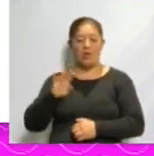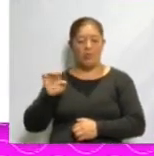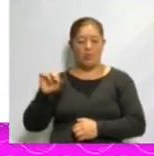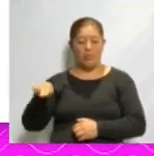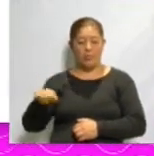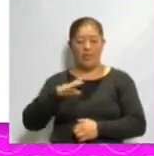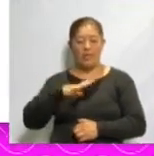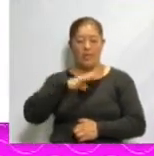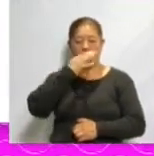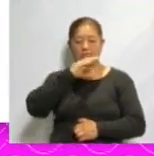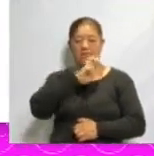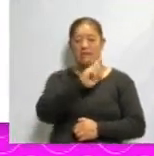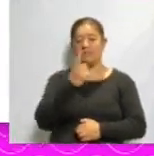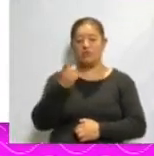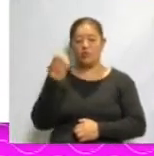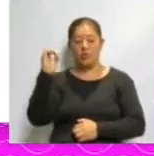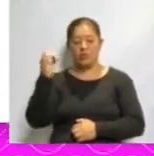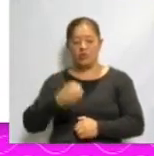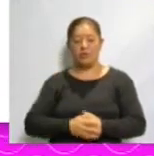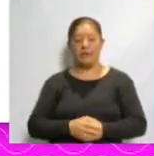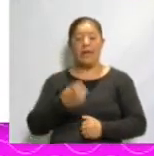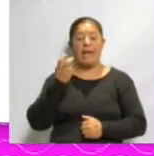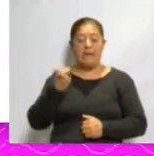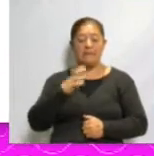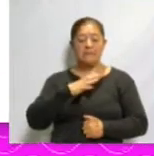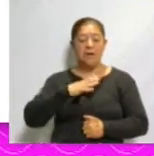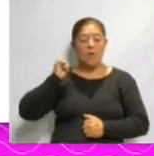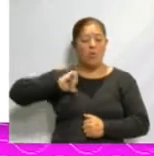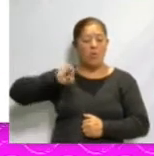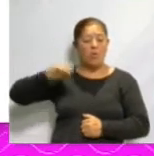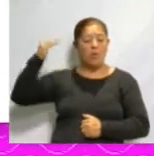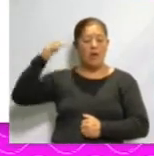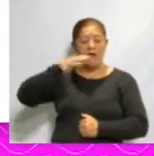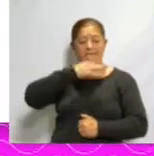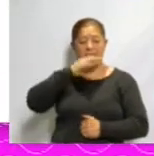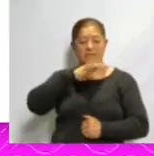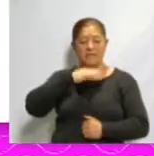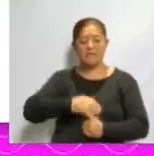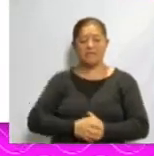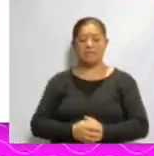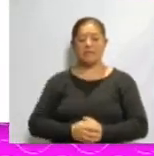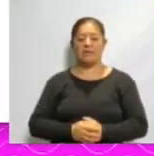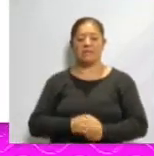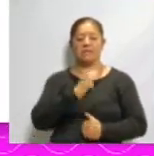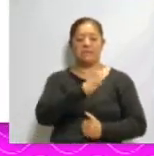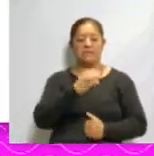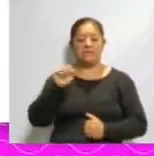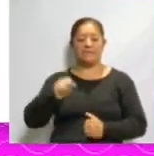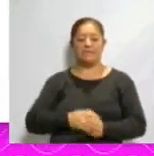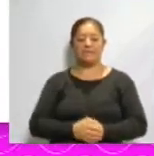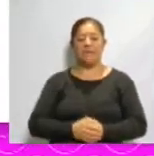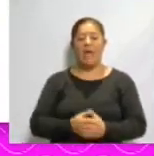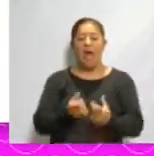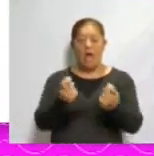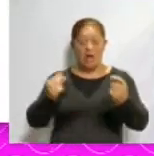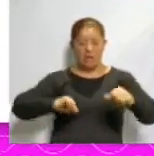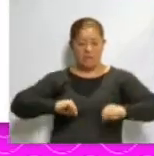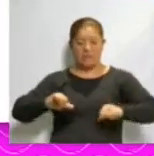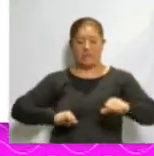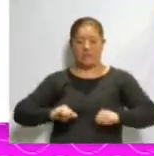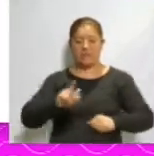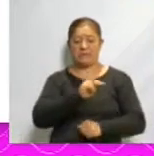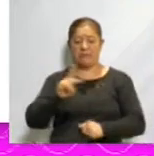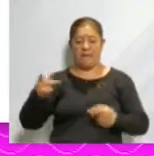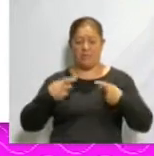31st. It comes from the ancient Celtic festival of Saint Hain. Some activities that people do during